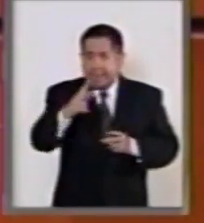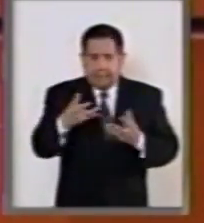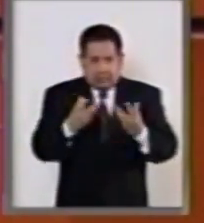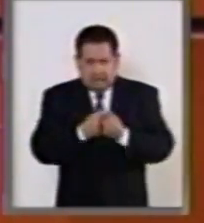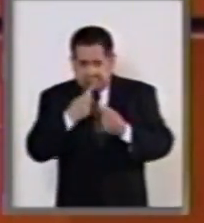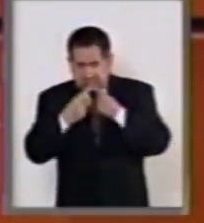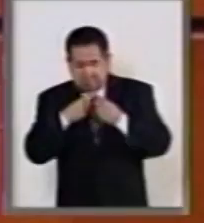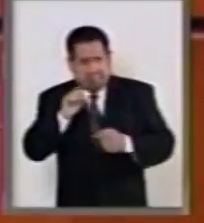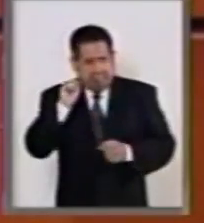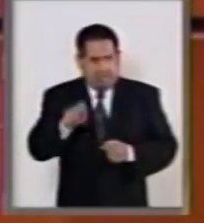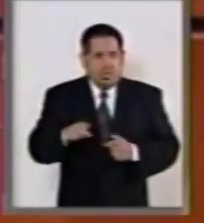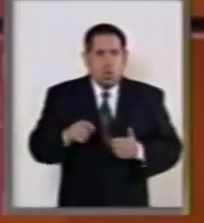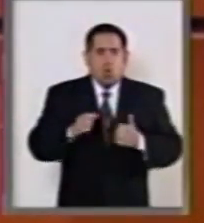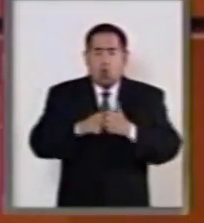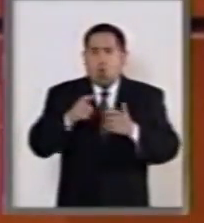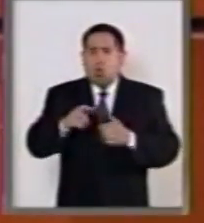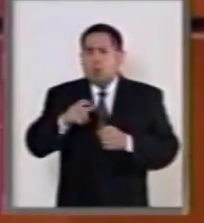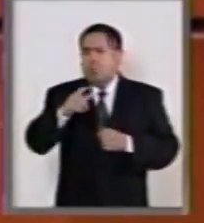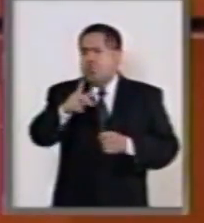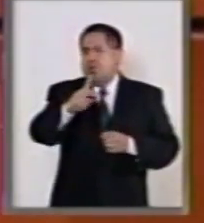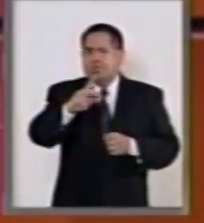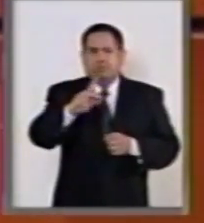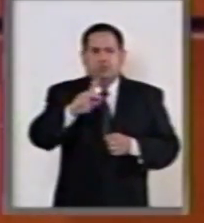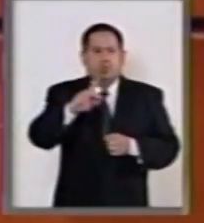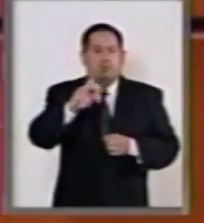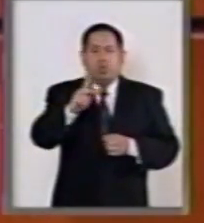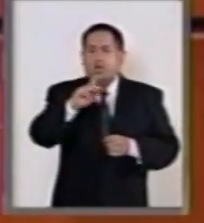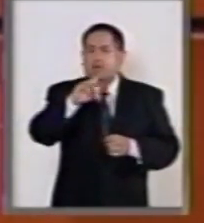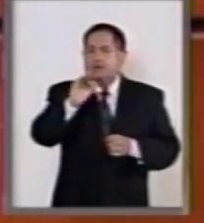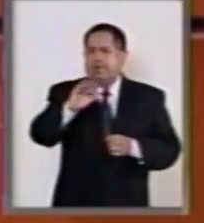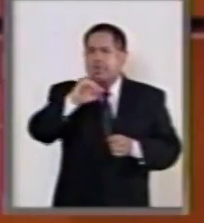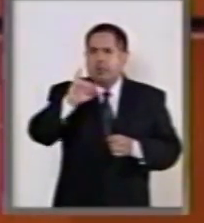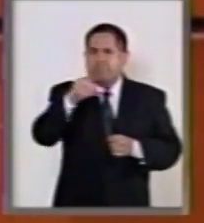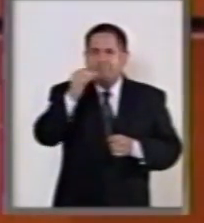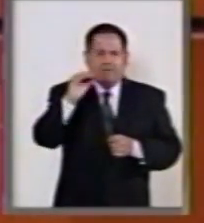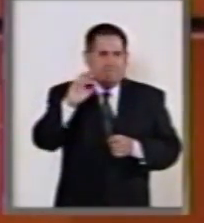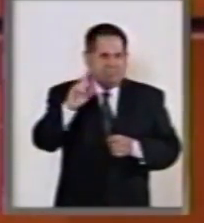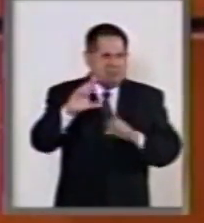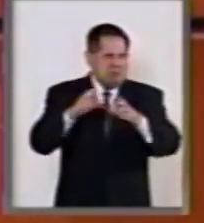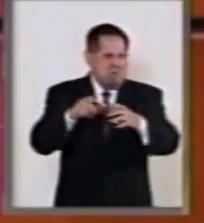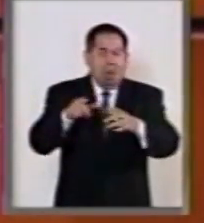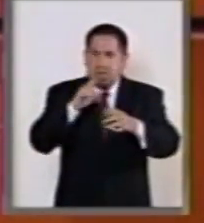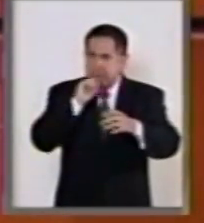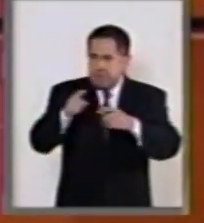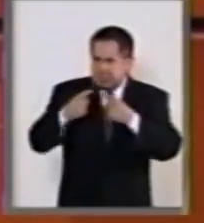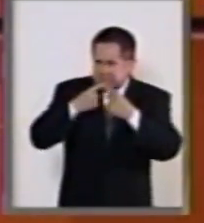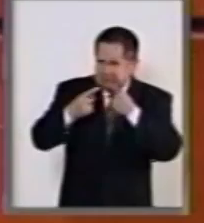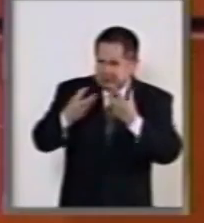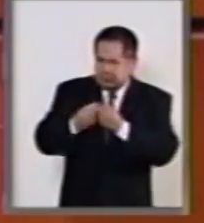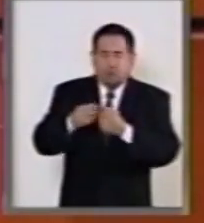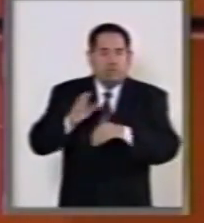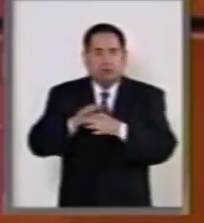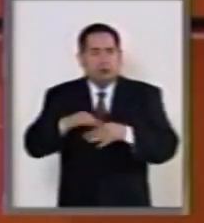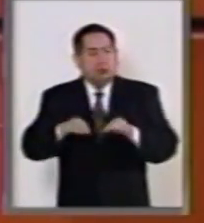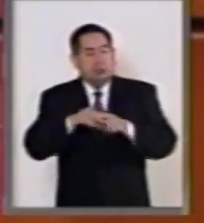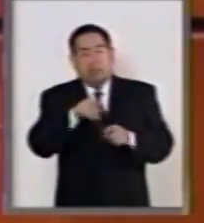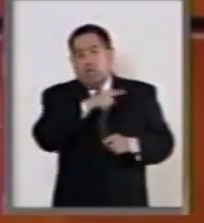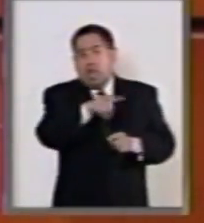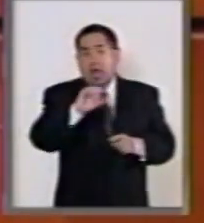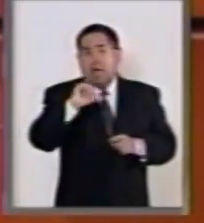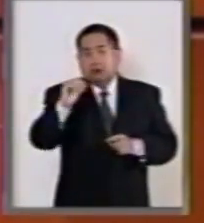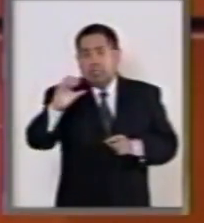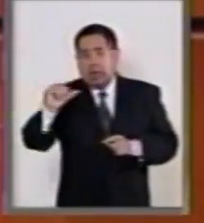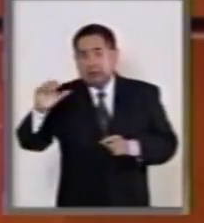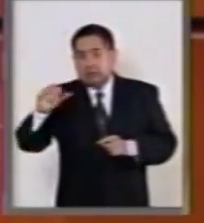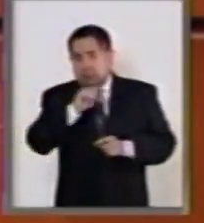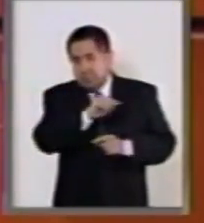con el Poder Judicial de la Federación y, por supuesto, de manera preponderante con las organizaciones de la sociedad